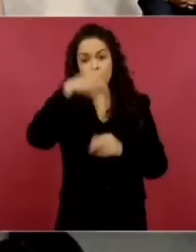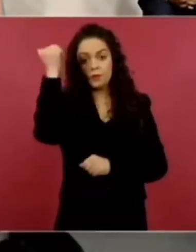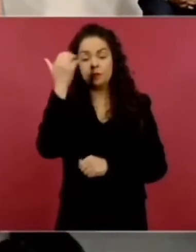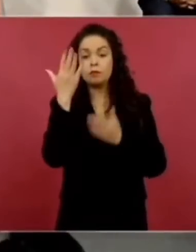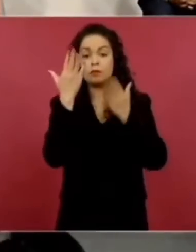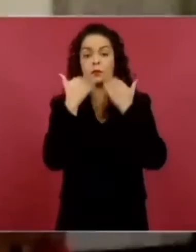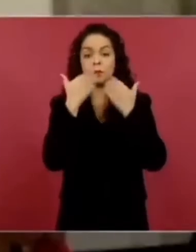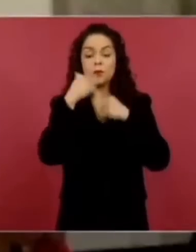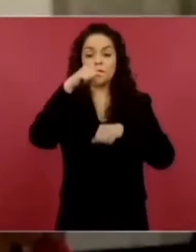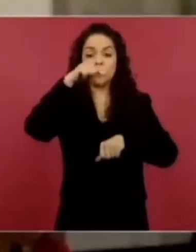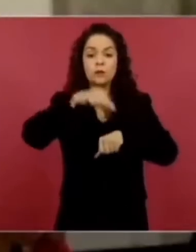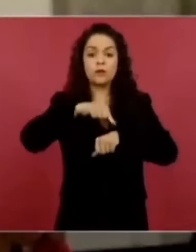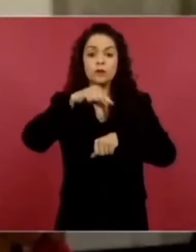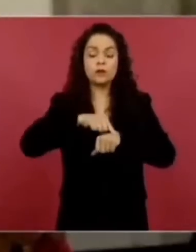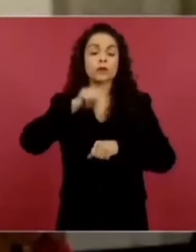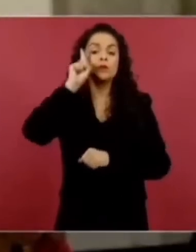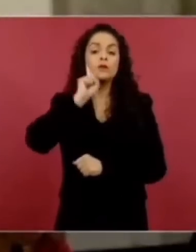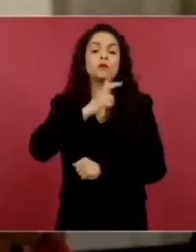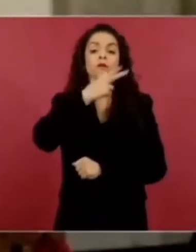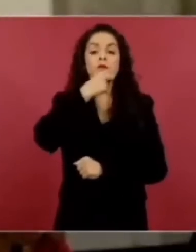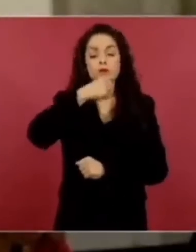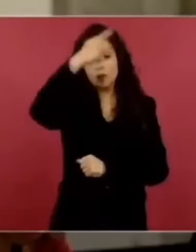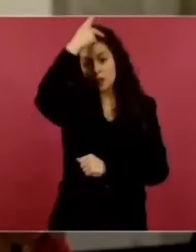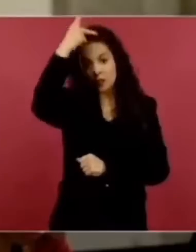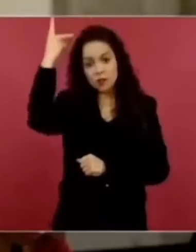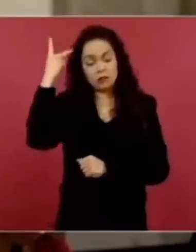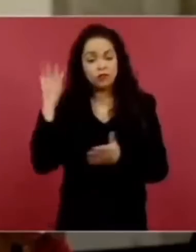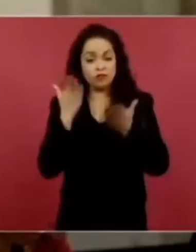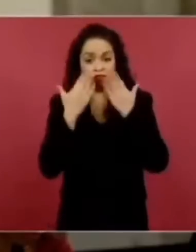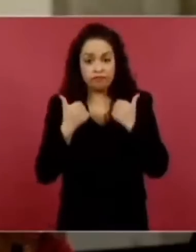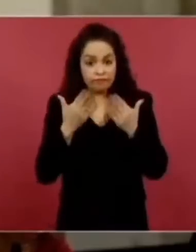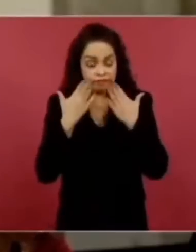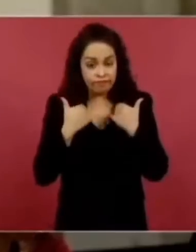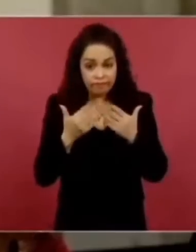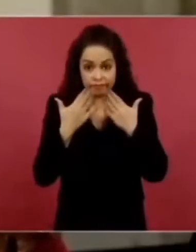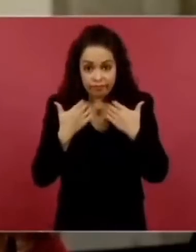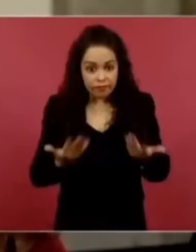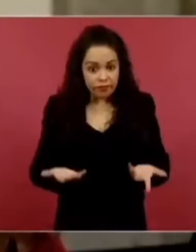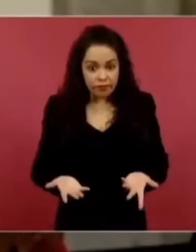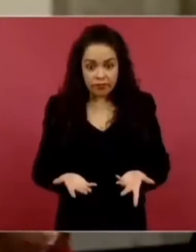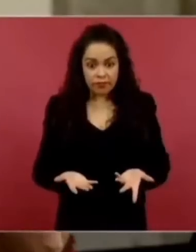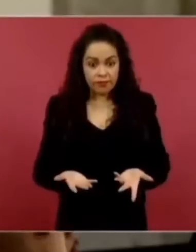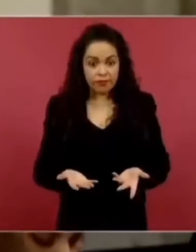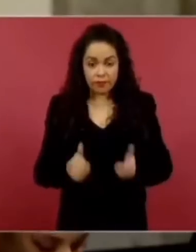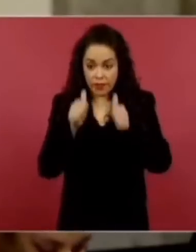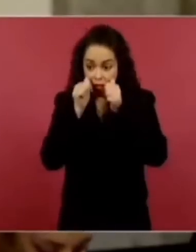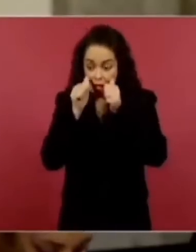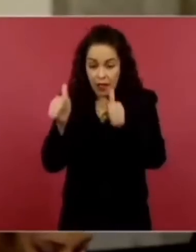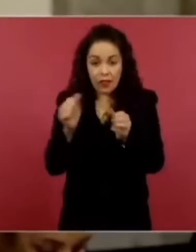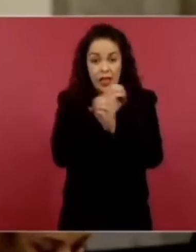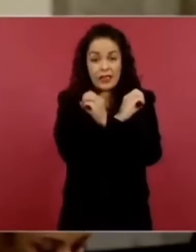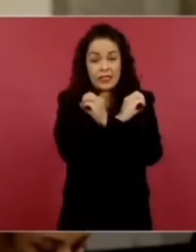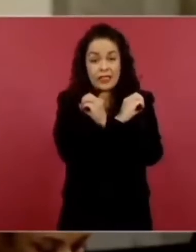doctoras, sin enfermeras, sin enfermeros, simplemente no hay ninguna atención ahí.